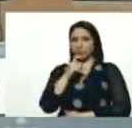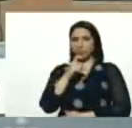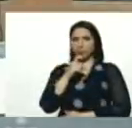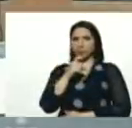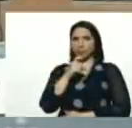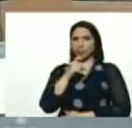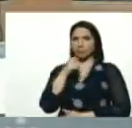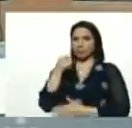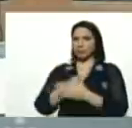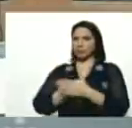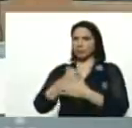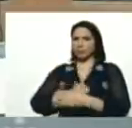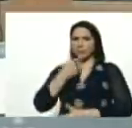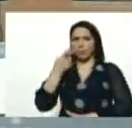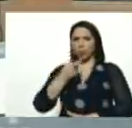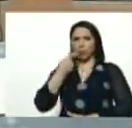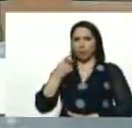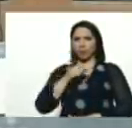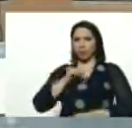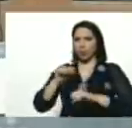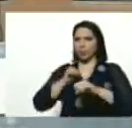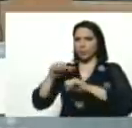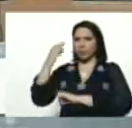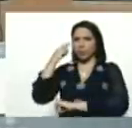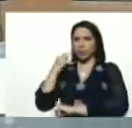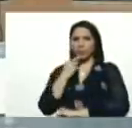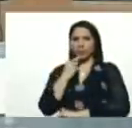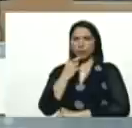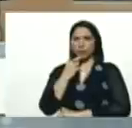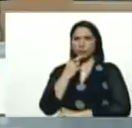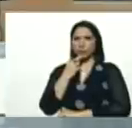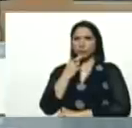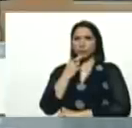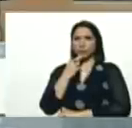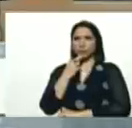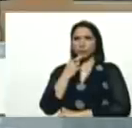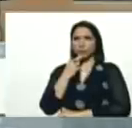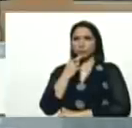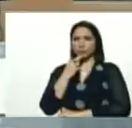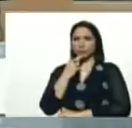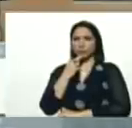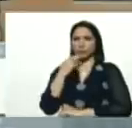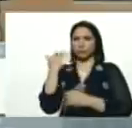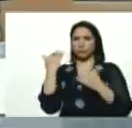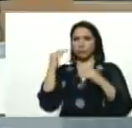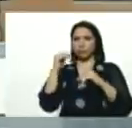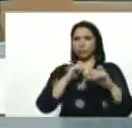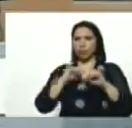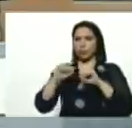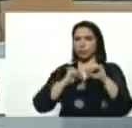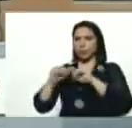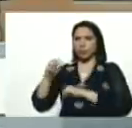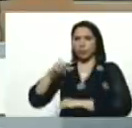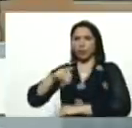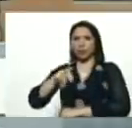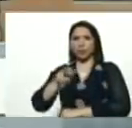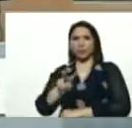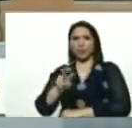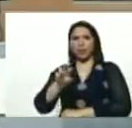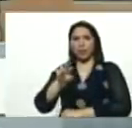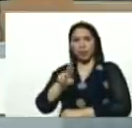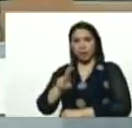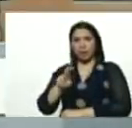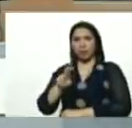de la lucha política, de este movimiento, bolivariano, desde la etapa, del movimiento, quinta república, se construyó, una